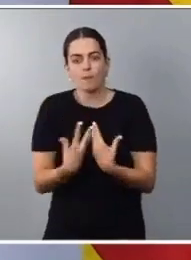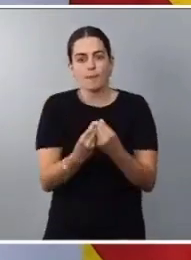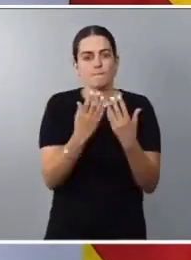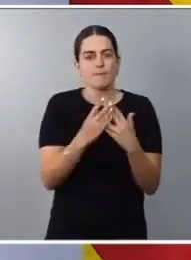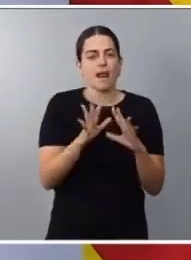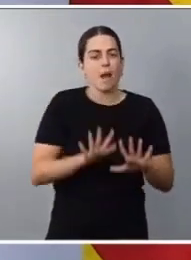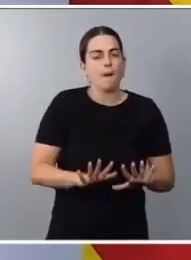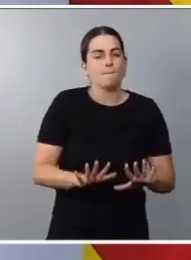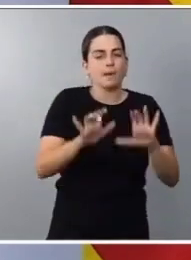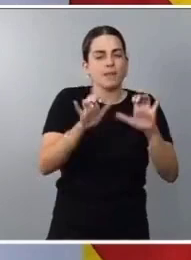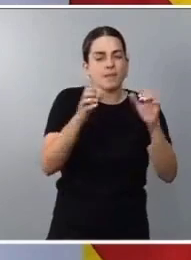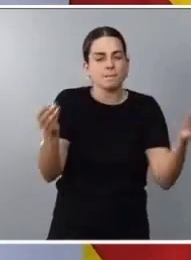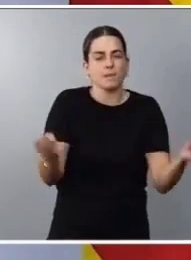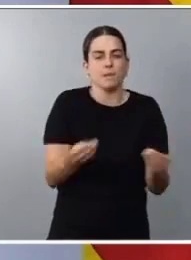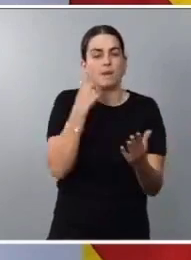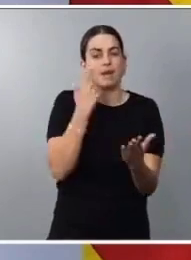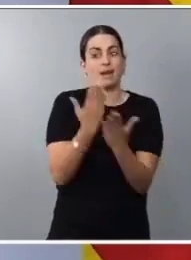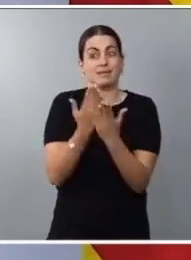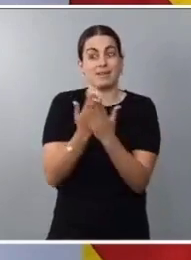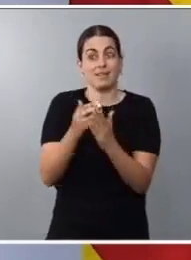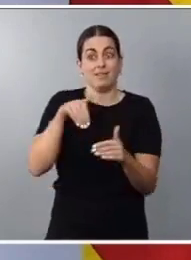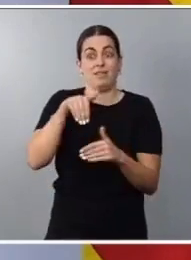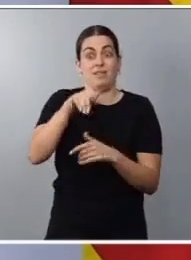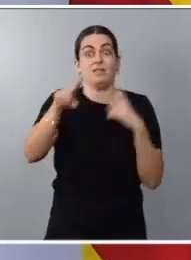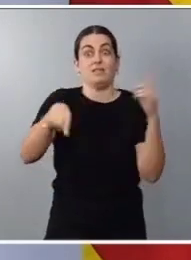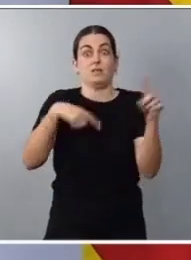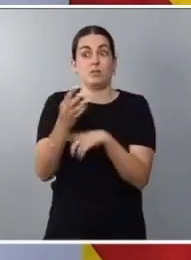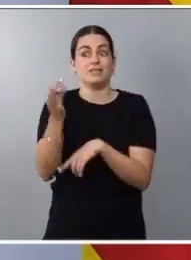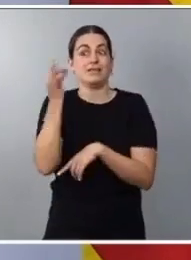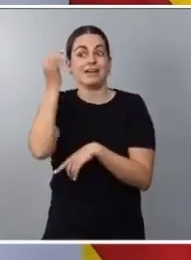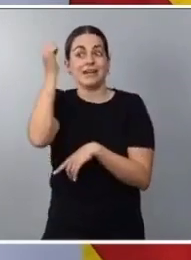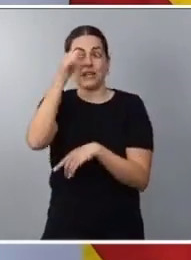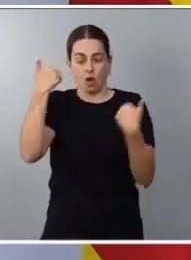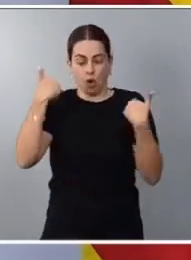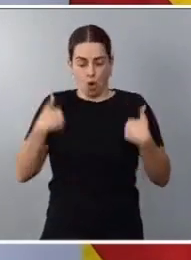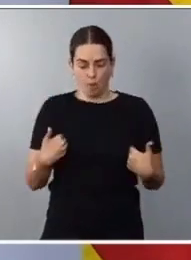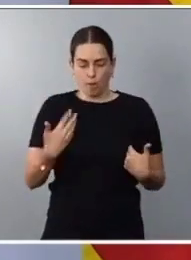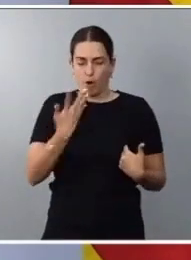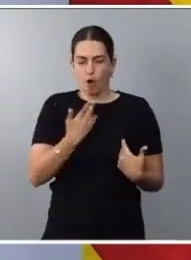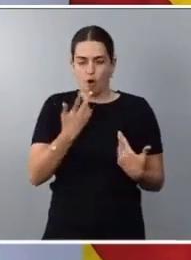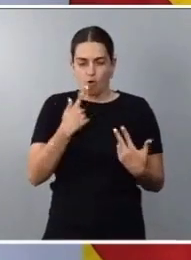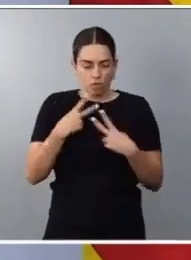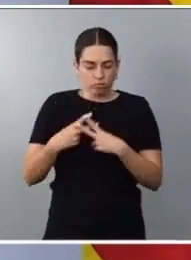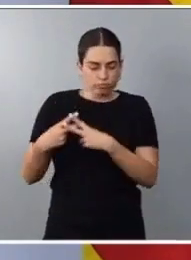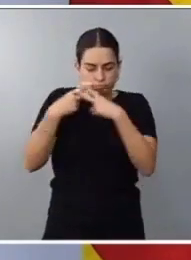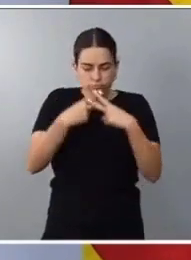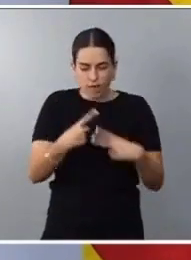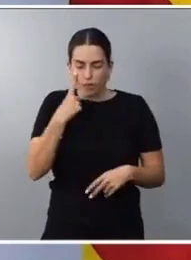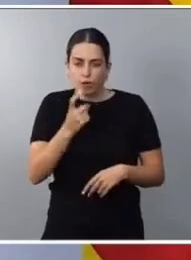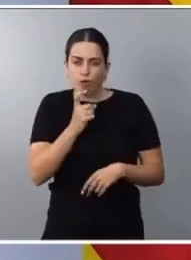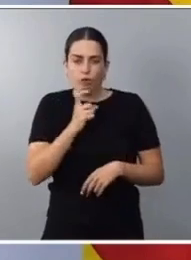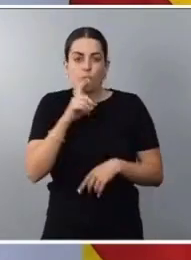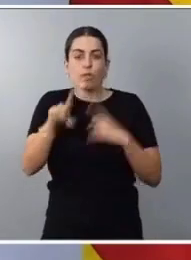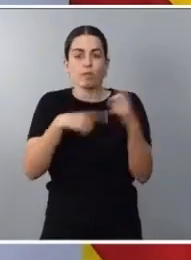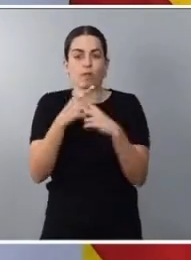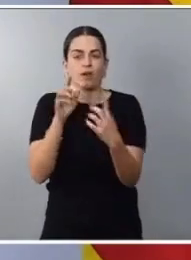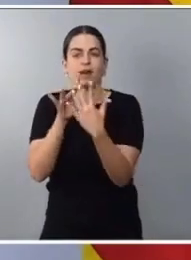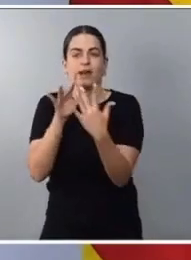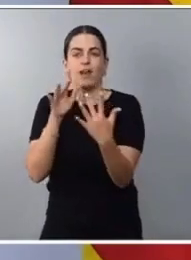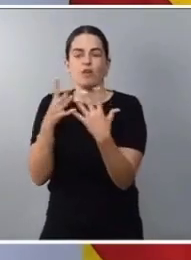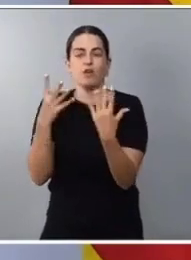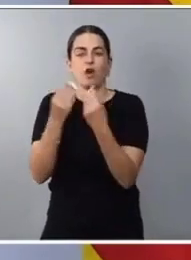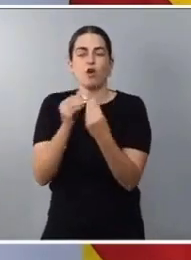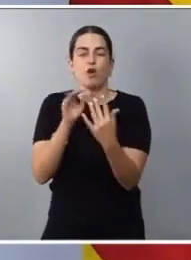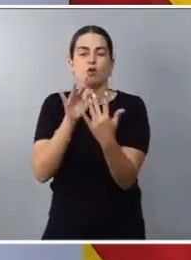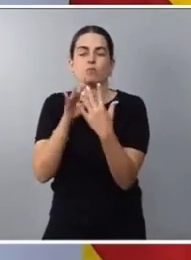garantizar que nuestros niños y niñas aprenden a conocer sus cuerpos y aprenden a tener, como les digo, relaciones basadas en los buenos tratos, en el